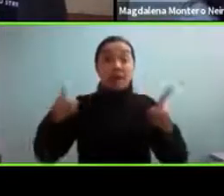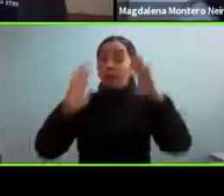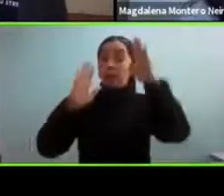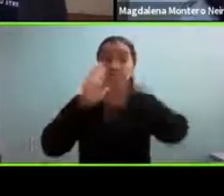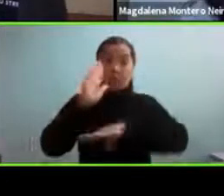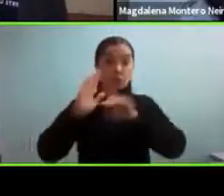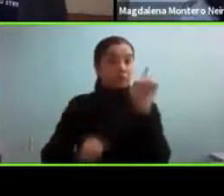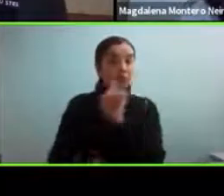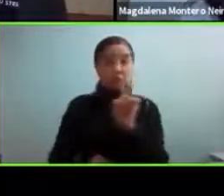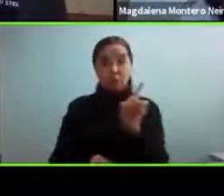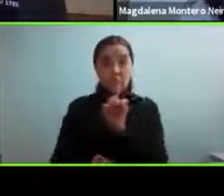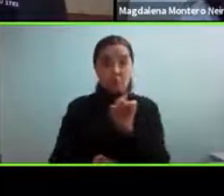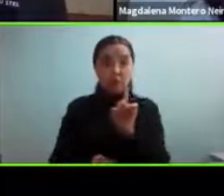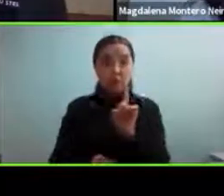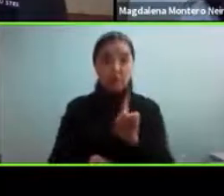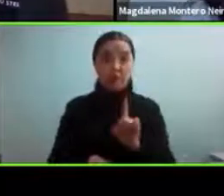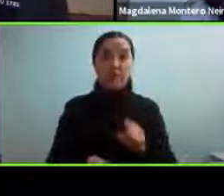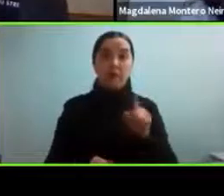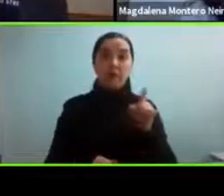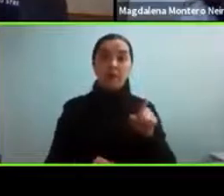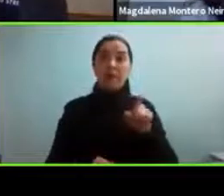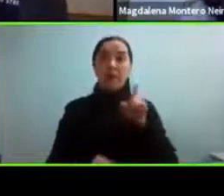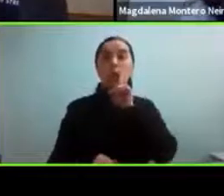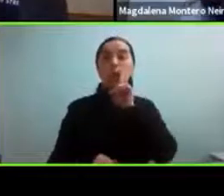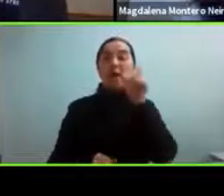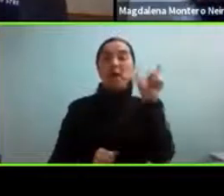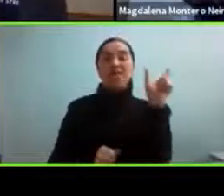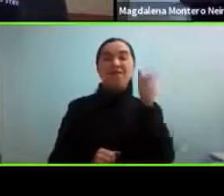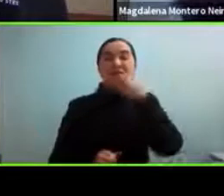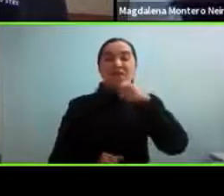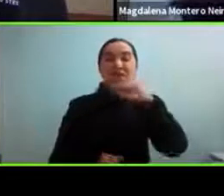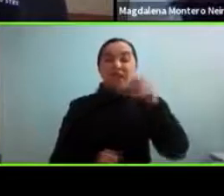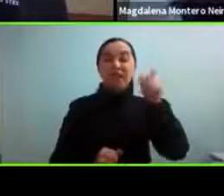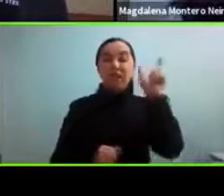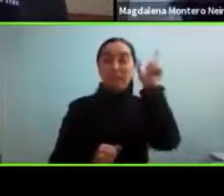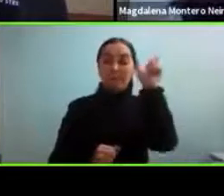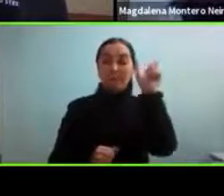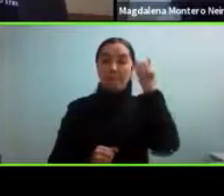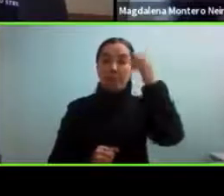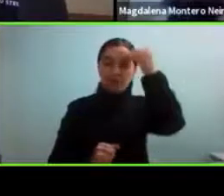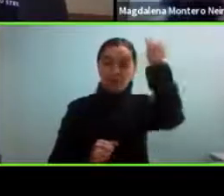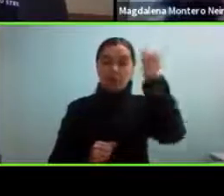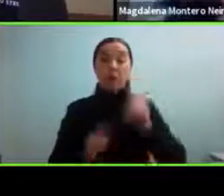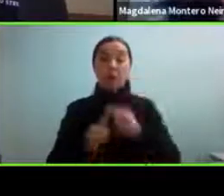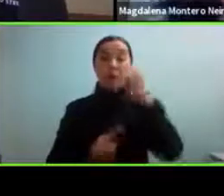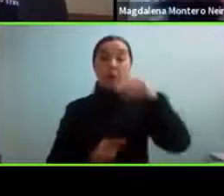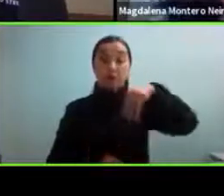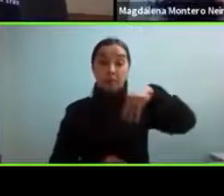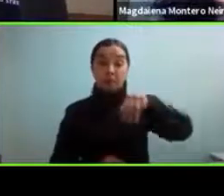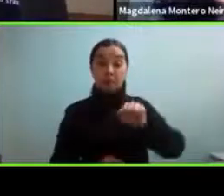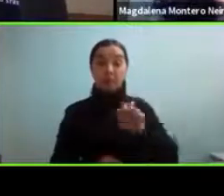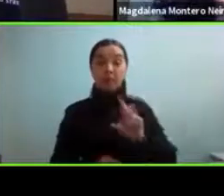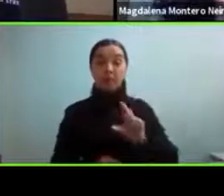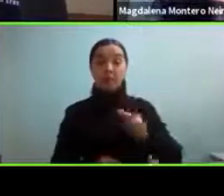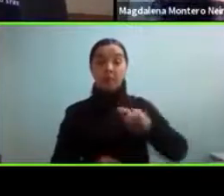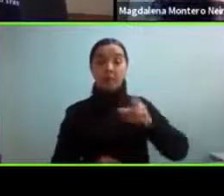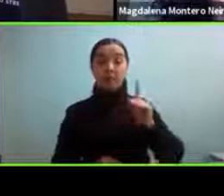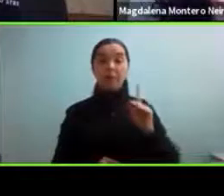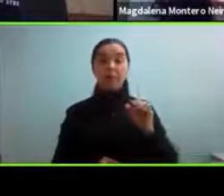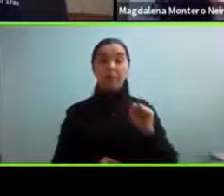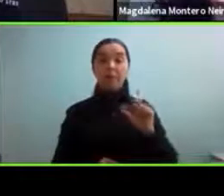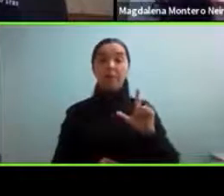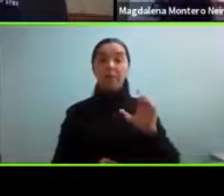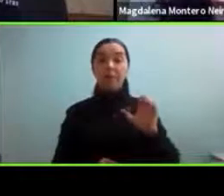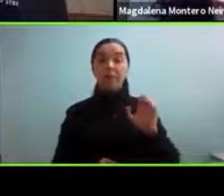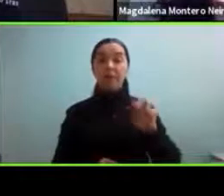revisitando unas frases de Temple Gandhi. Nuestra primera expositora es Magdalena Montero. Magdalena es